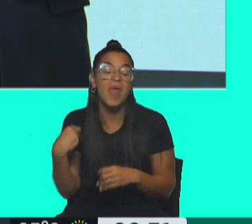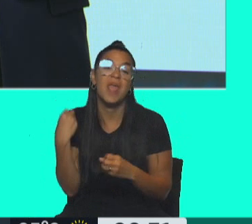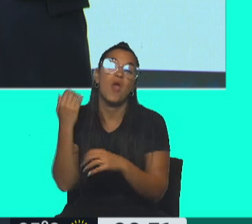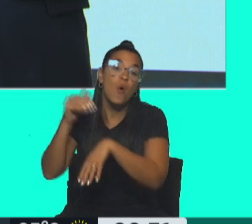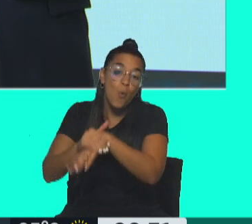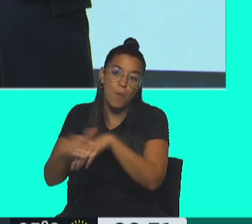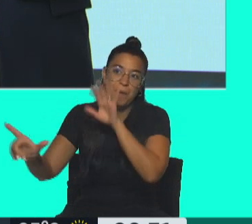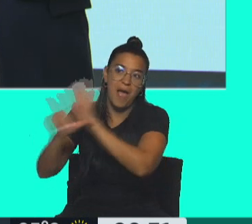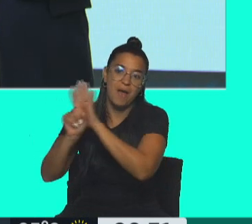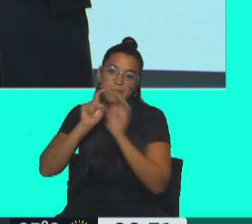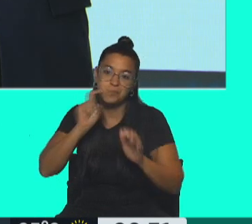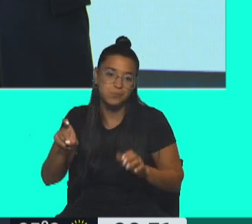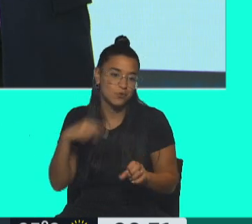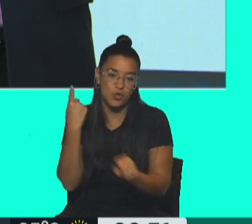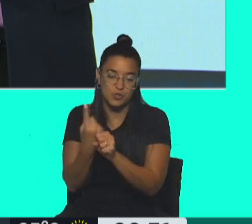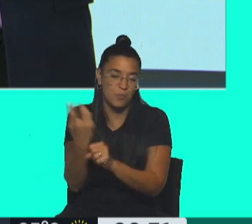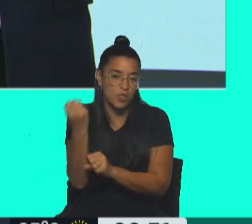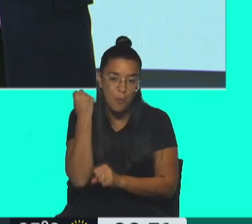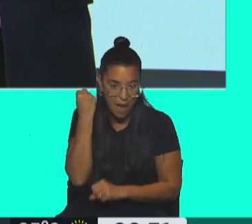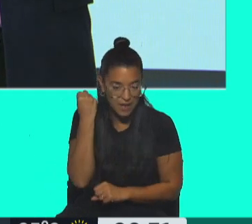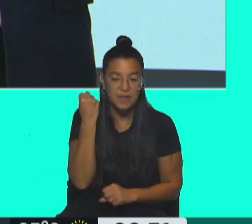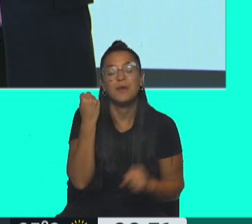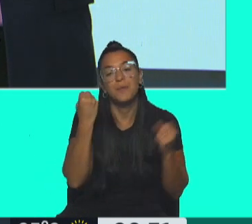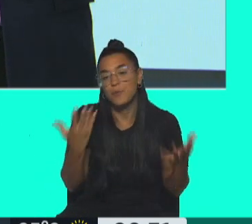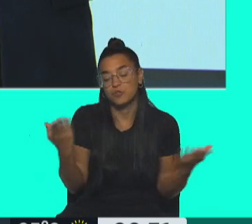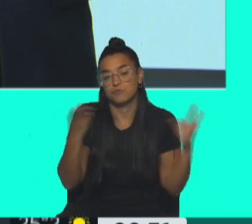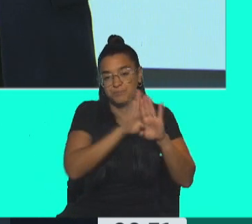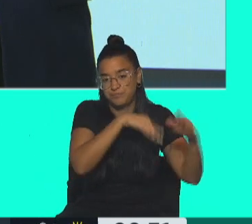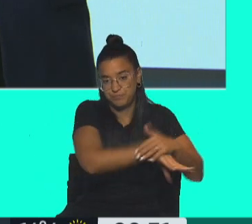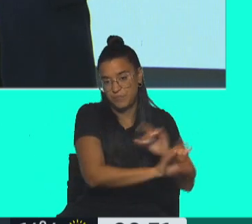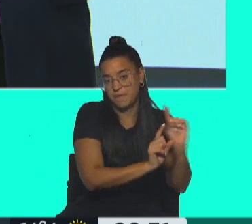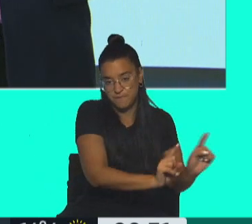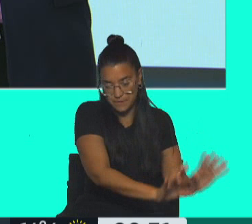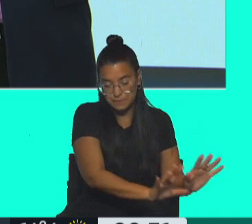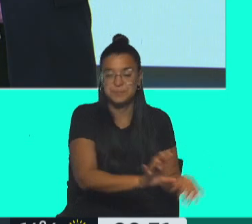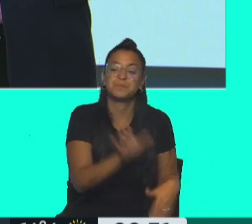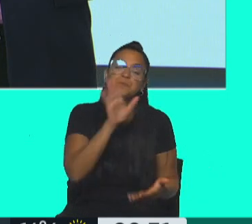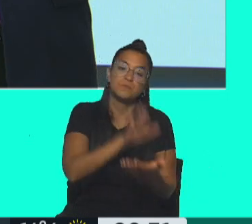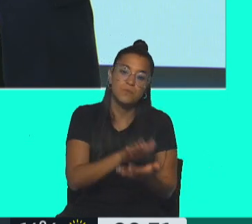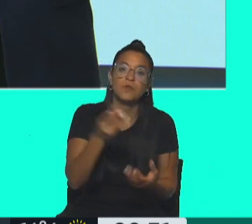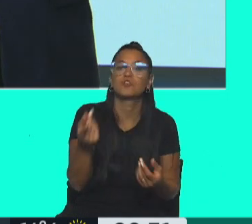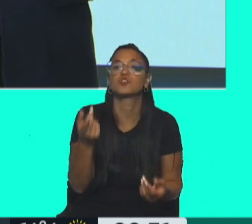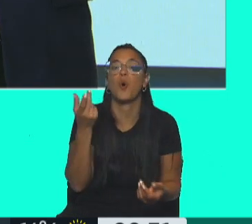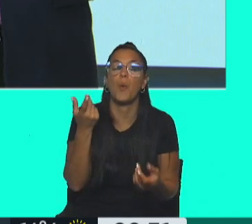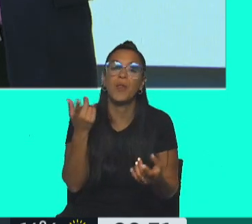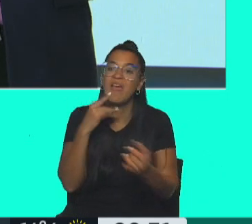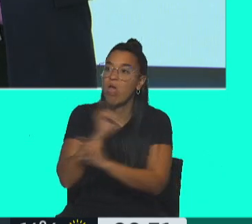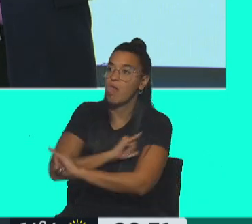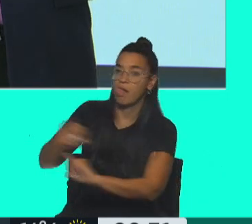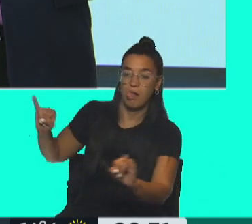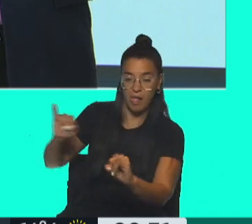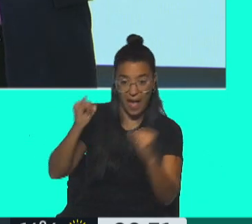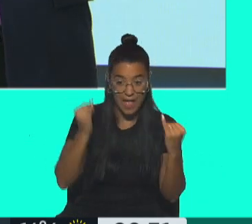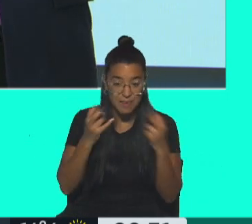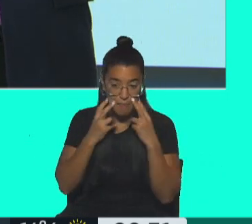son ilegales, no se pueden utilizar y por eso deserró la causa. Respecto de la filtración, hay una causa judicial